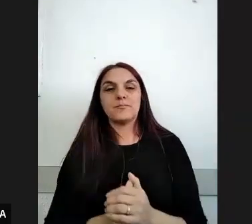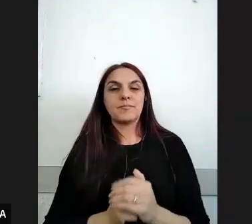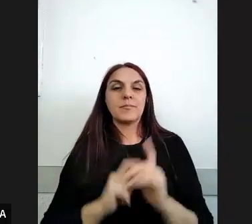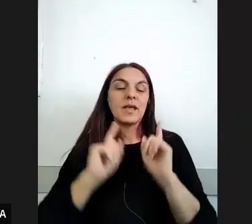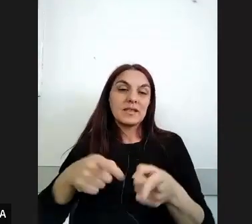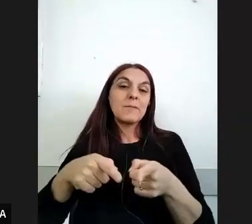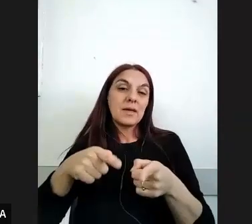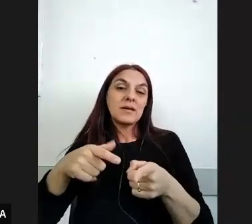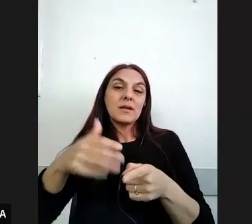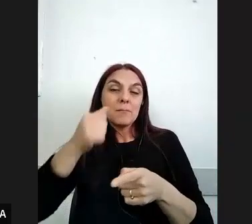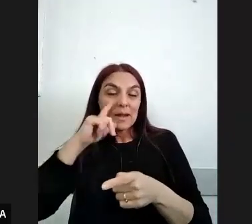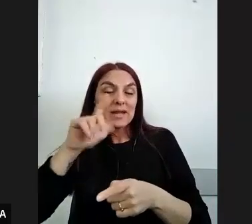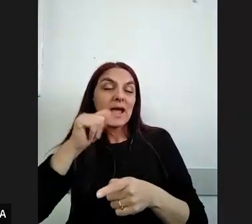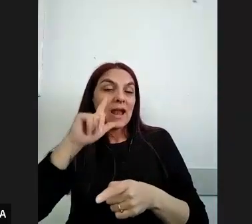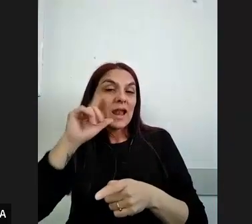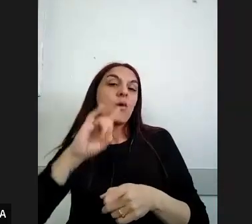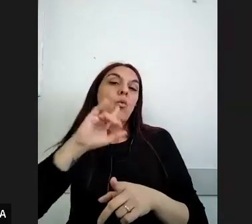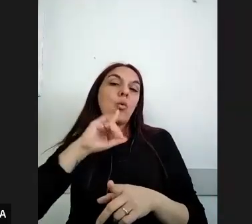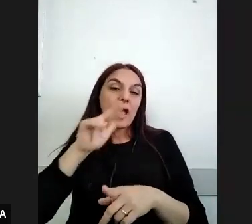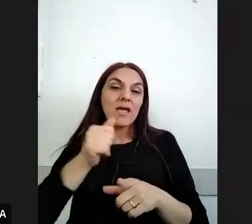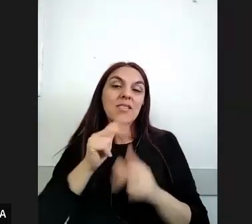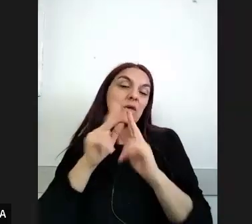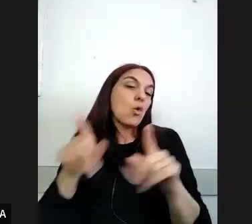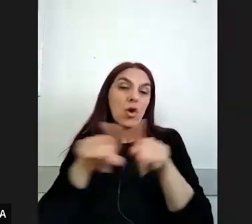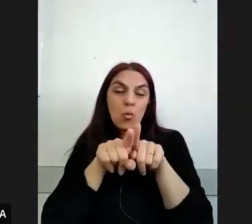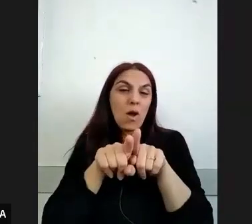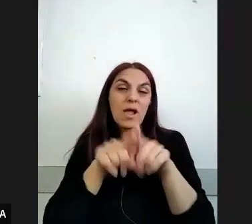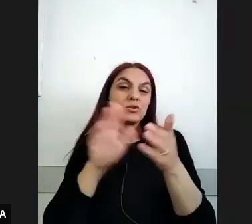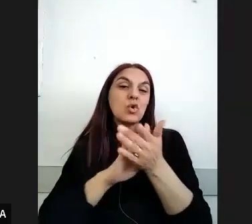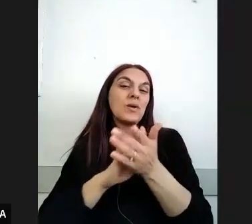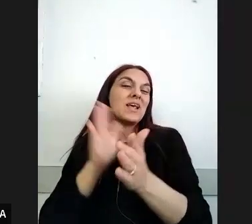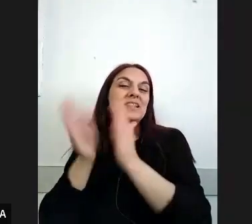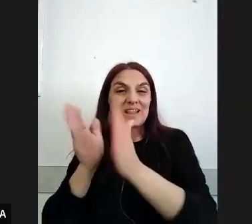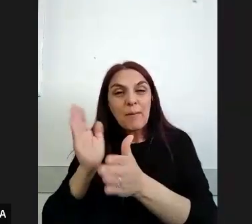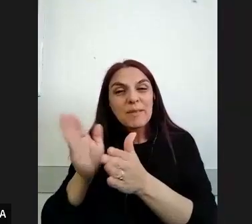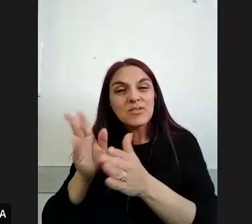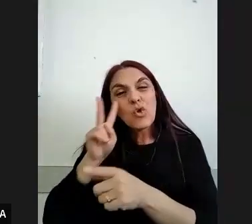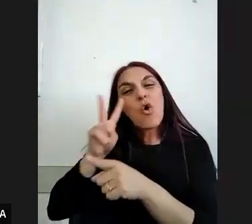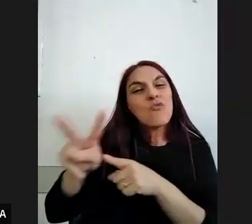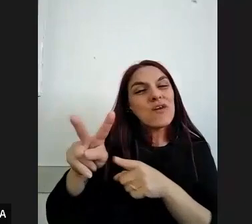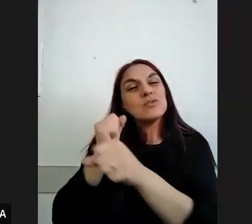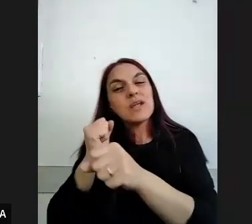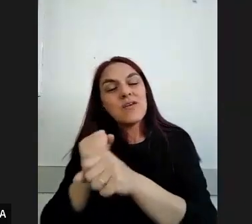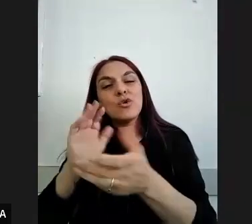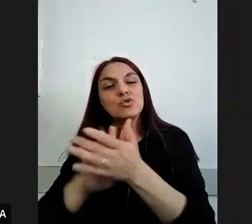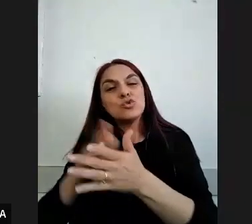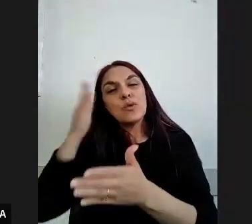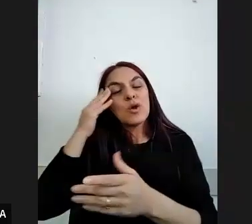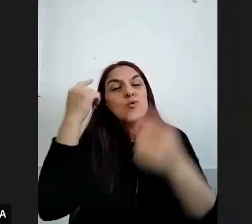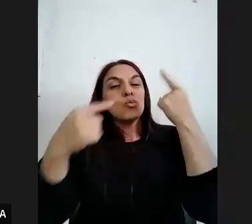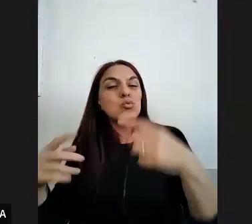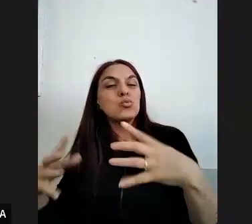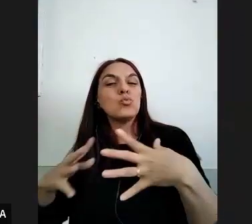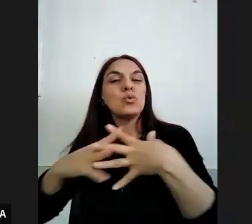fuertemente María Laura al hablar precisamente de los tratamientos en términos de lo interculturalidad en Argentina